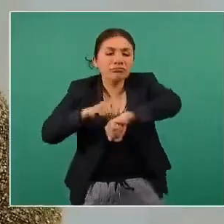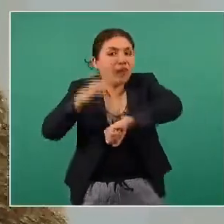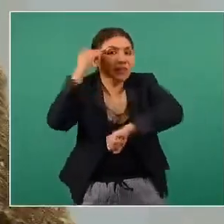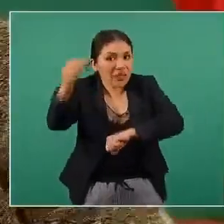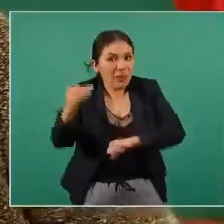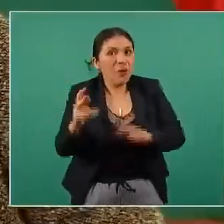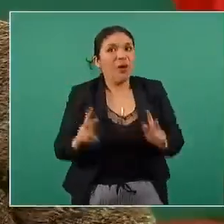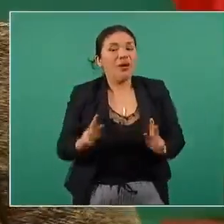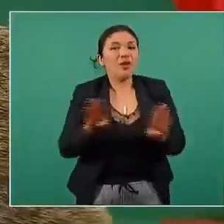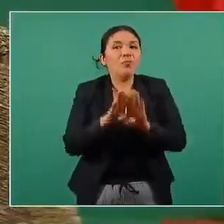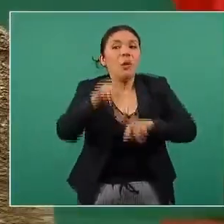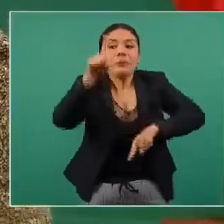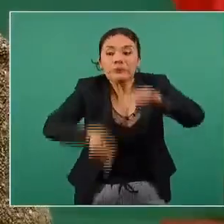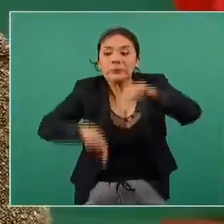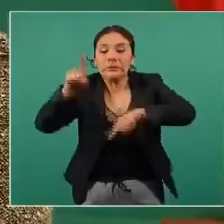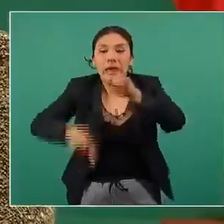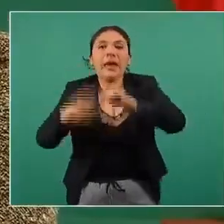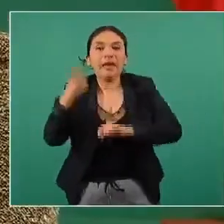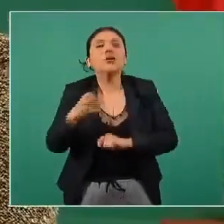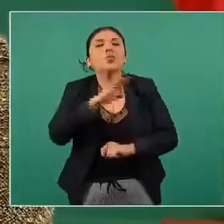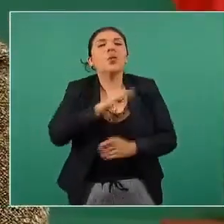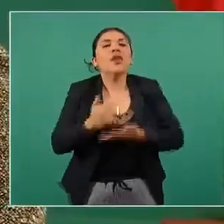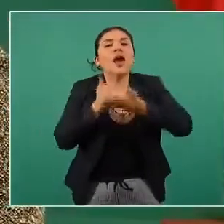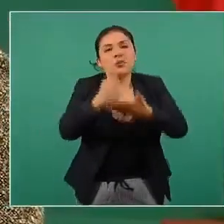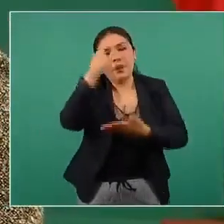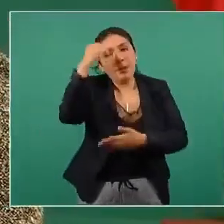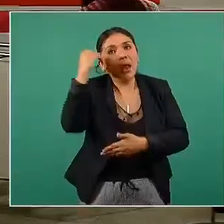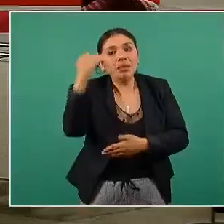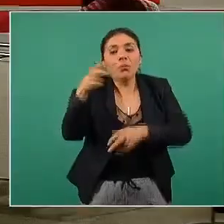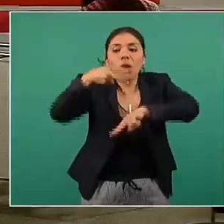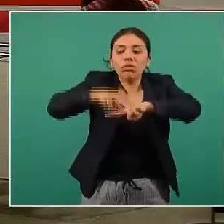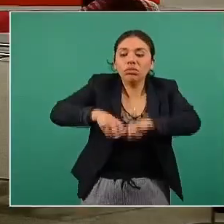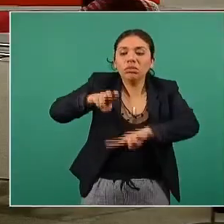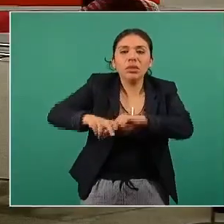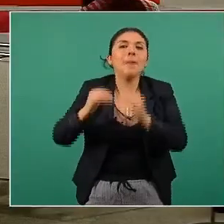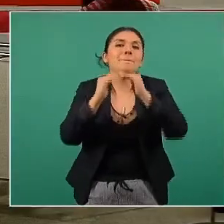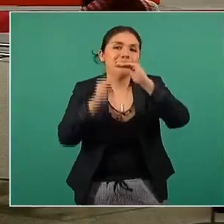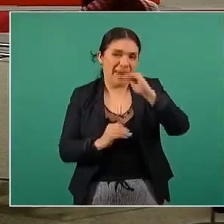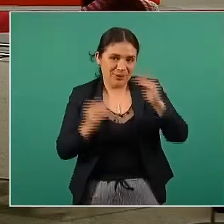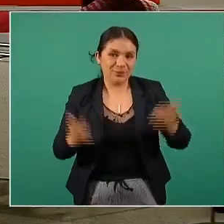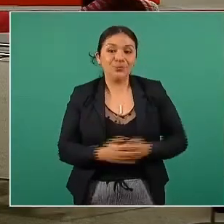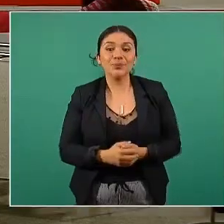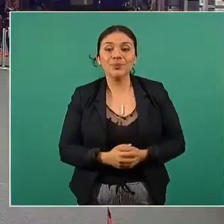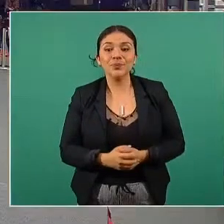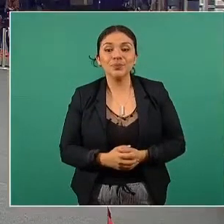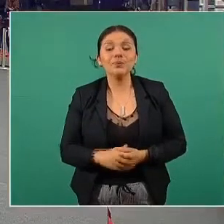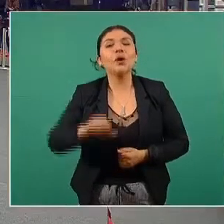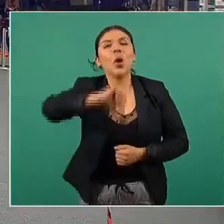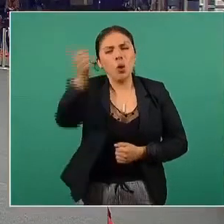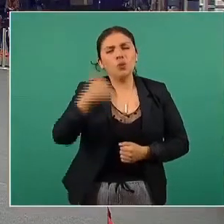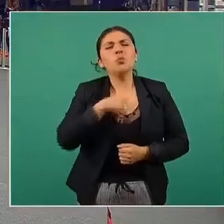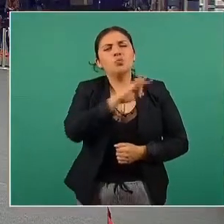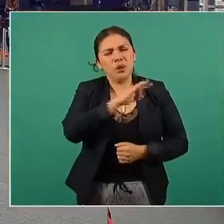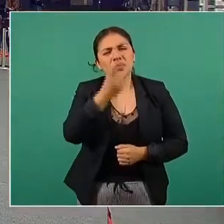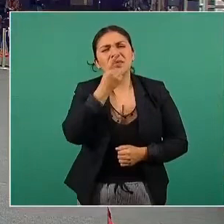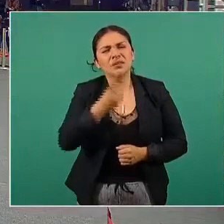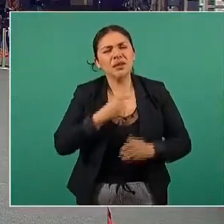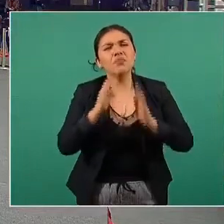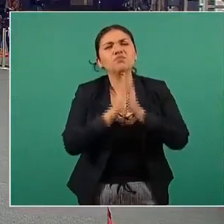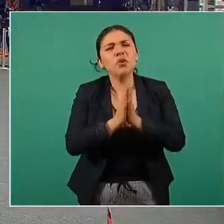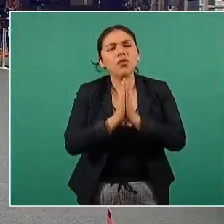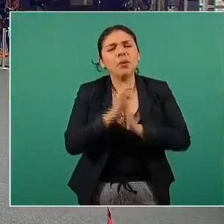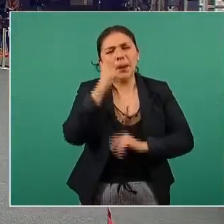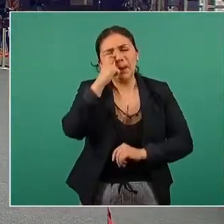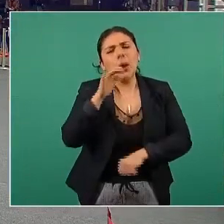el tiempo que nosotros pasamos sentados o en las pantallas bien y doctora también me gustaría que nos platicara sobre